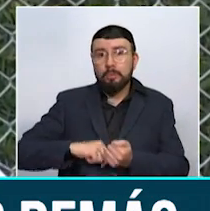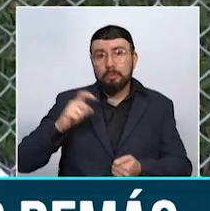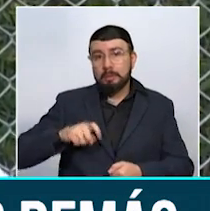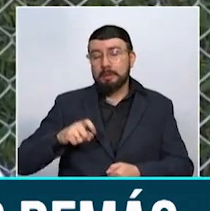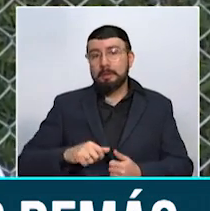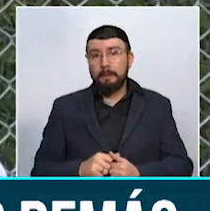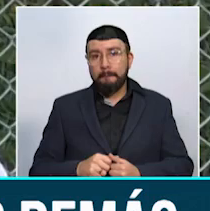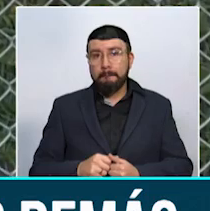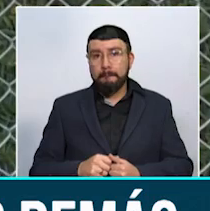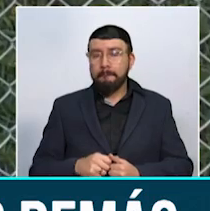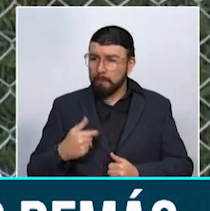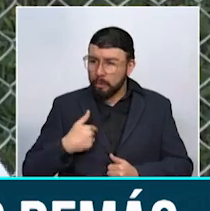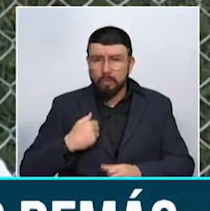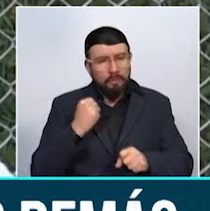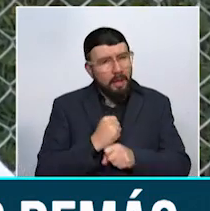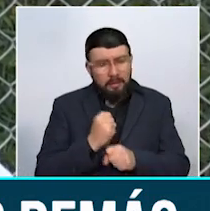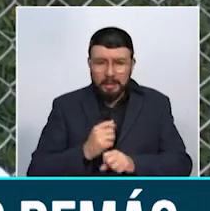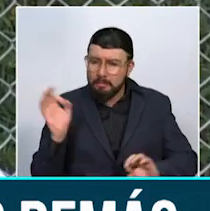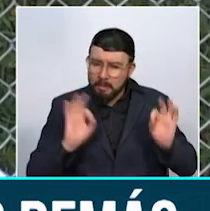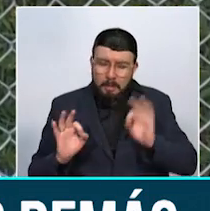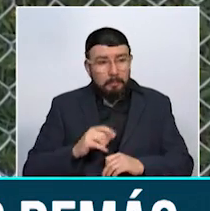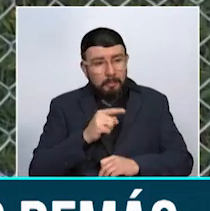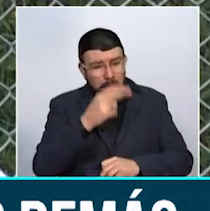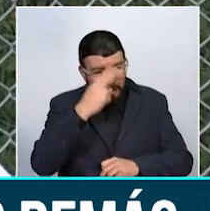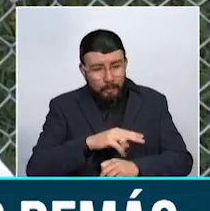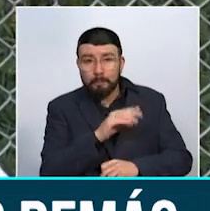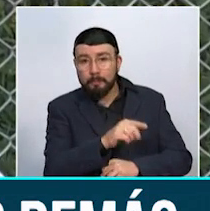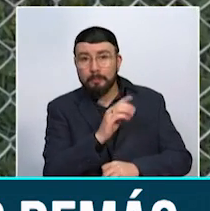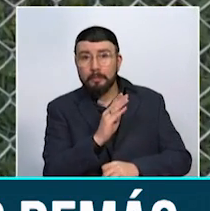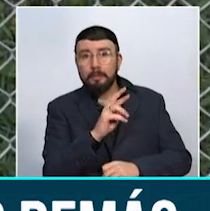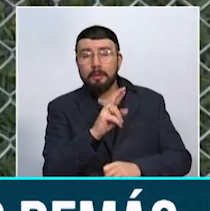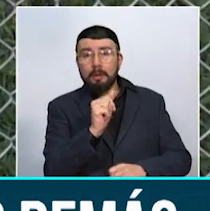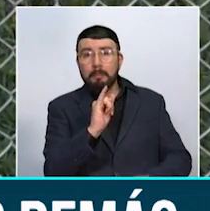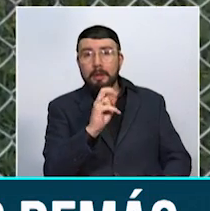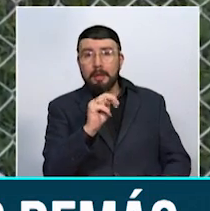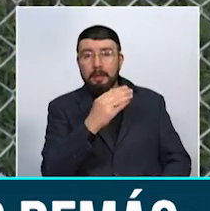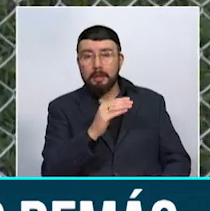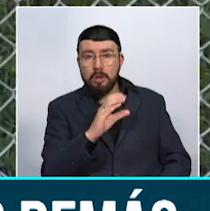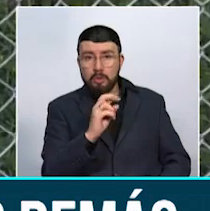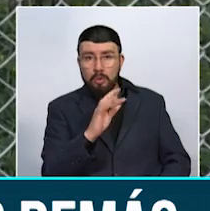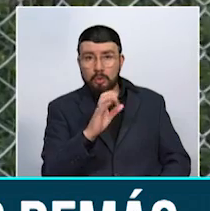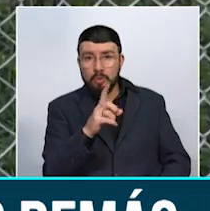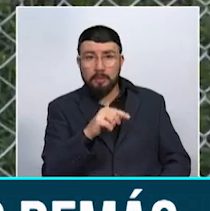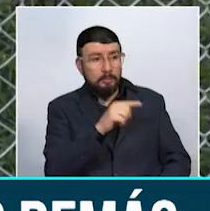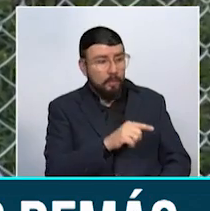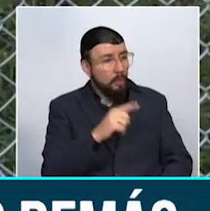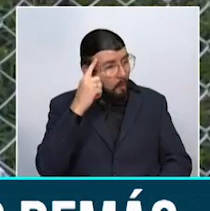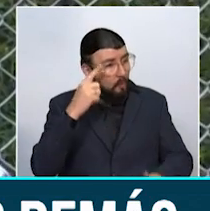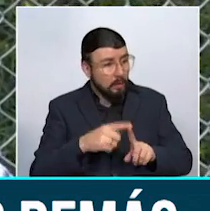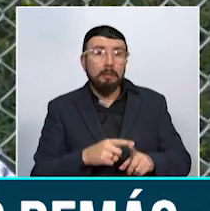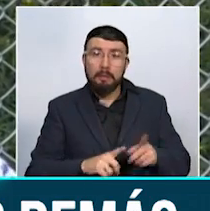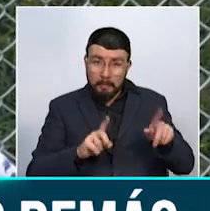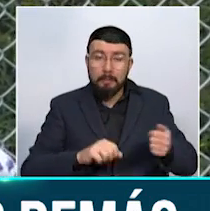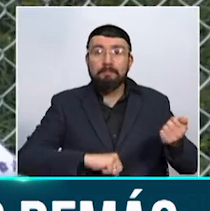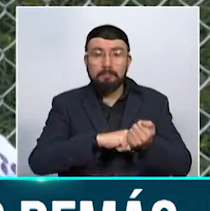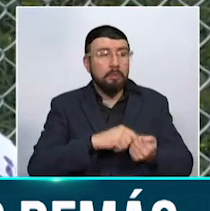Yo estoy haciendo una labor ardua por mi hijo Brian St. Cortés para que él pueda también tener este mismo beneficio, poder ir a